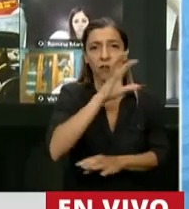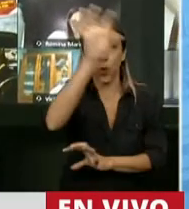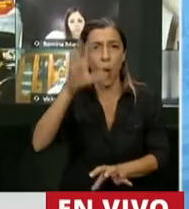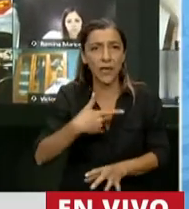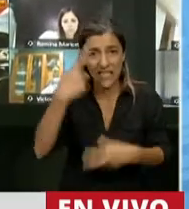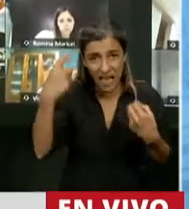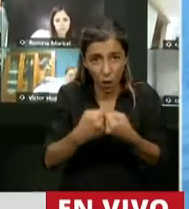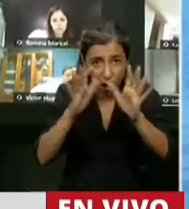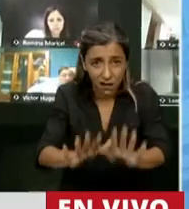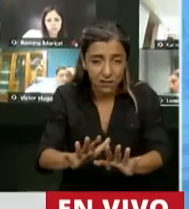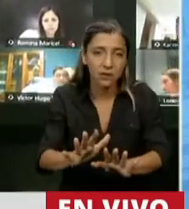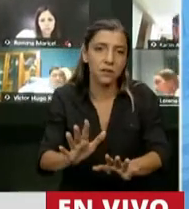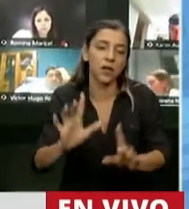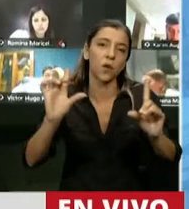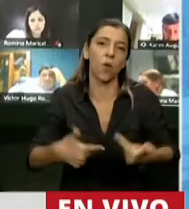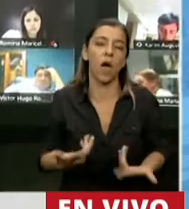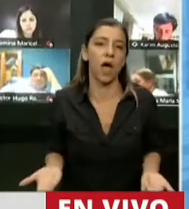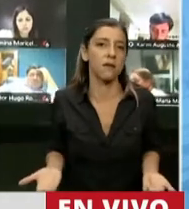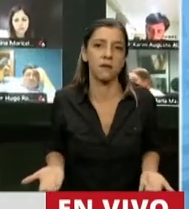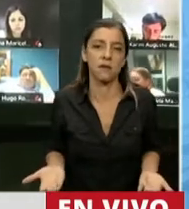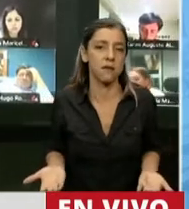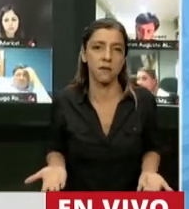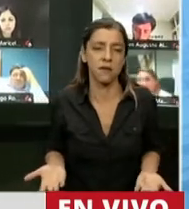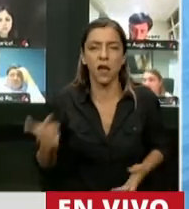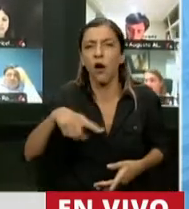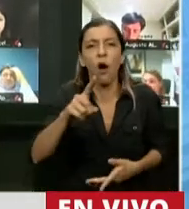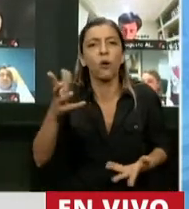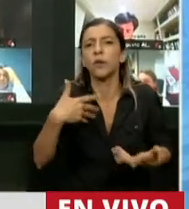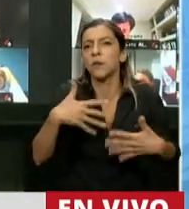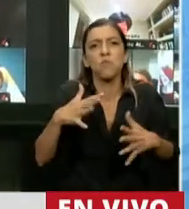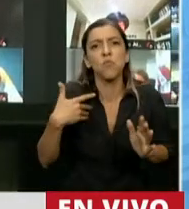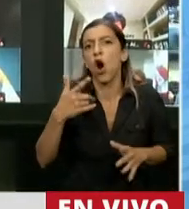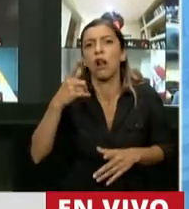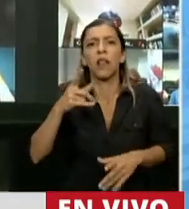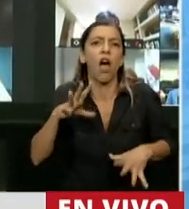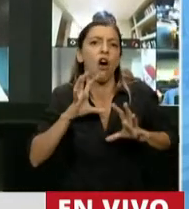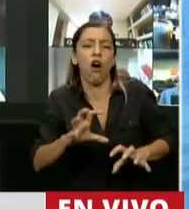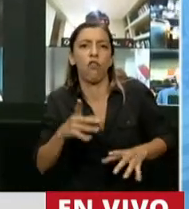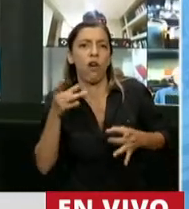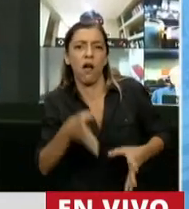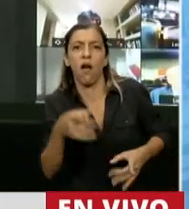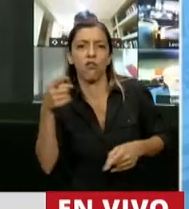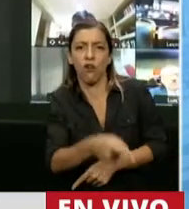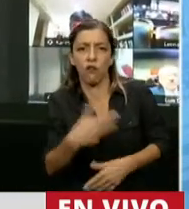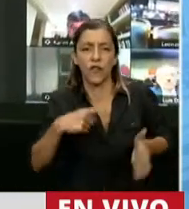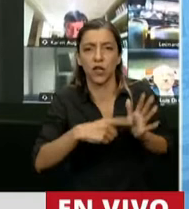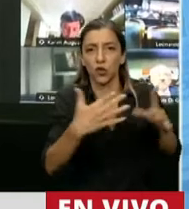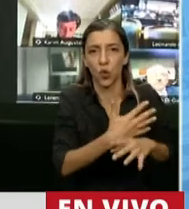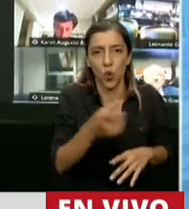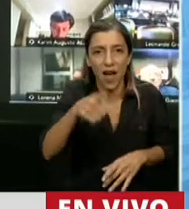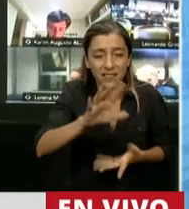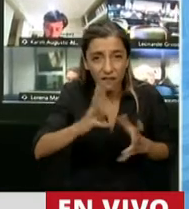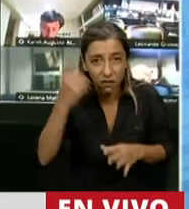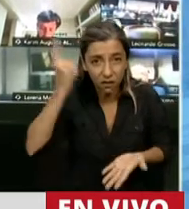semejante. Aunque no sea por solidaridad, aunque desprecien a la Ciudad de Buenos Aires, deberían ir en contra de esa